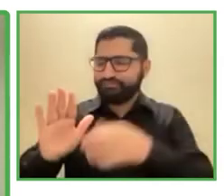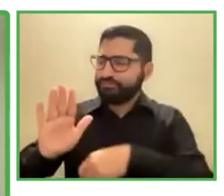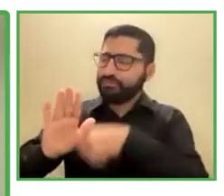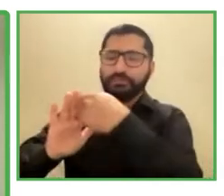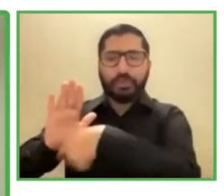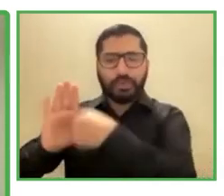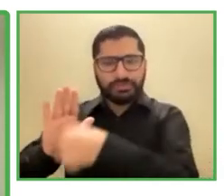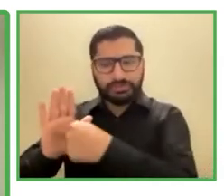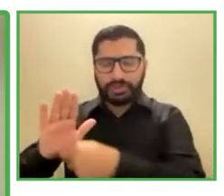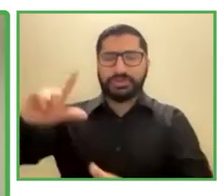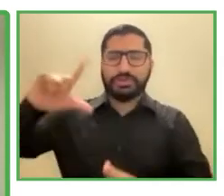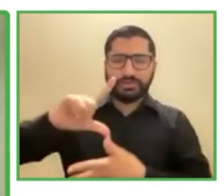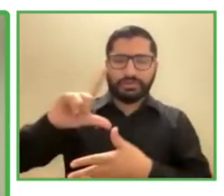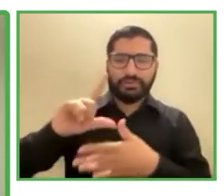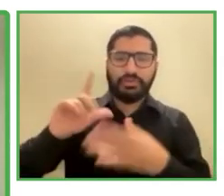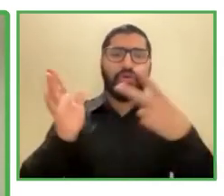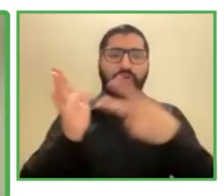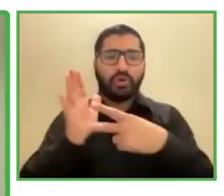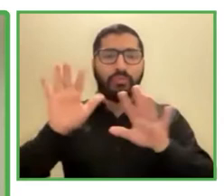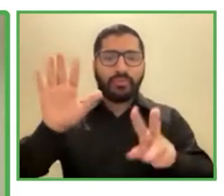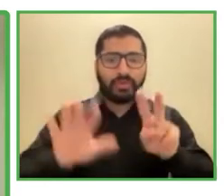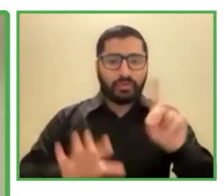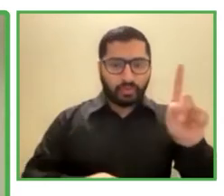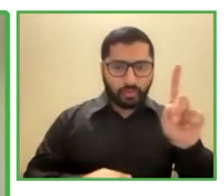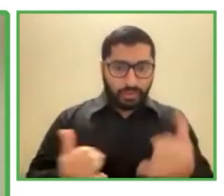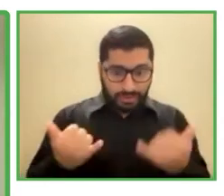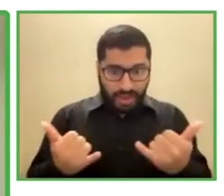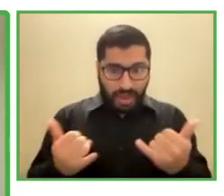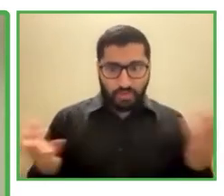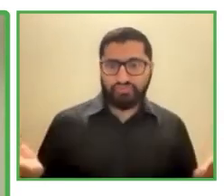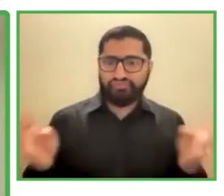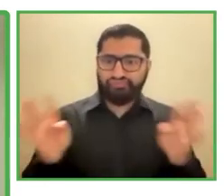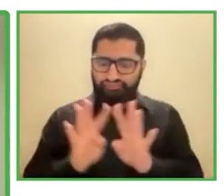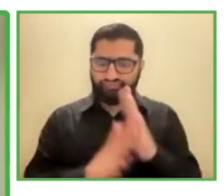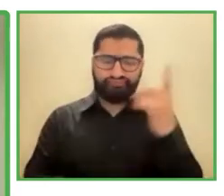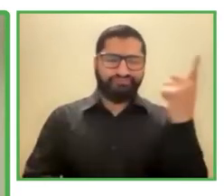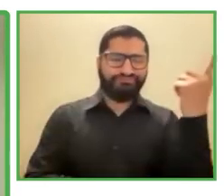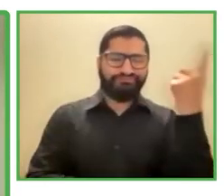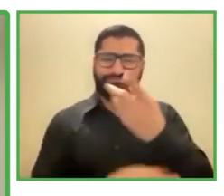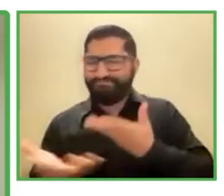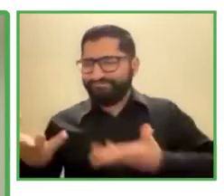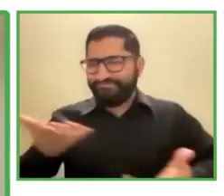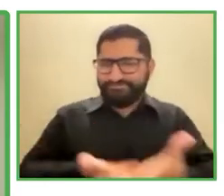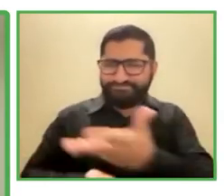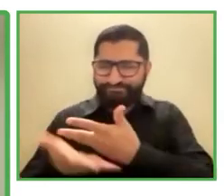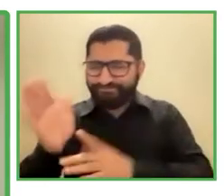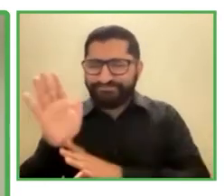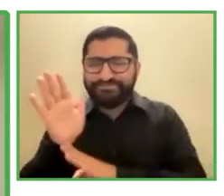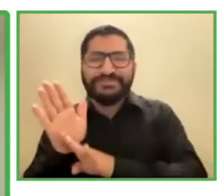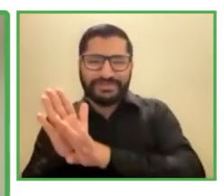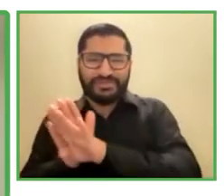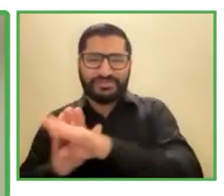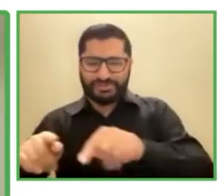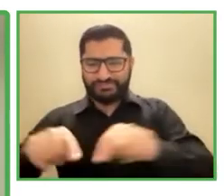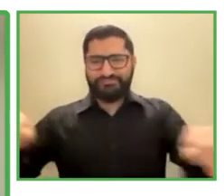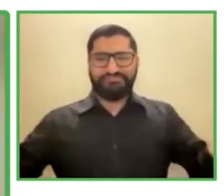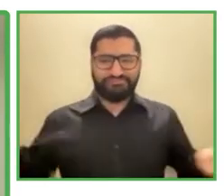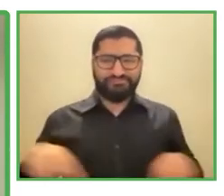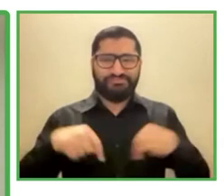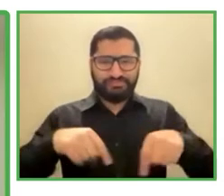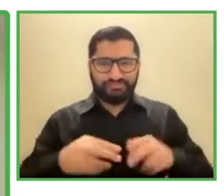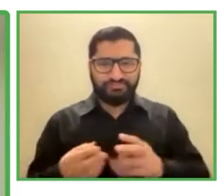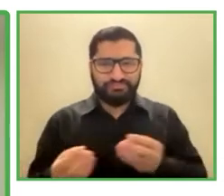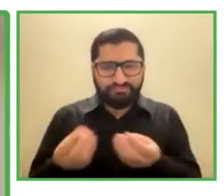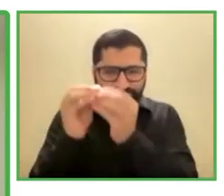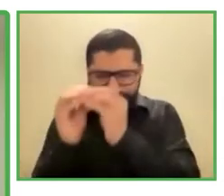en esta ocasión desarrollaremos la sesión llamada Creando Empleo Inclusivo. Mi nombre es Juan Carlos Carreño, soy